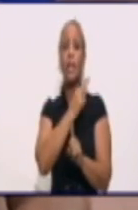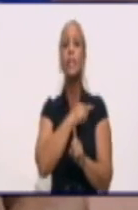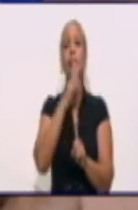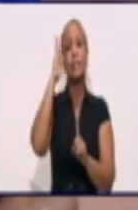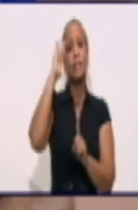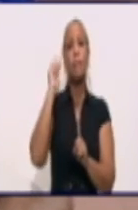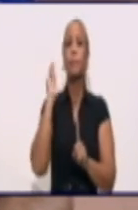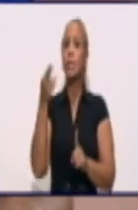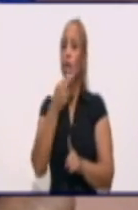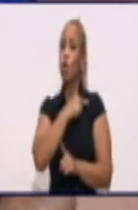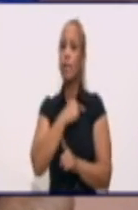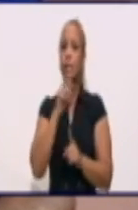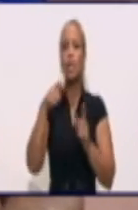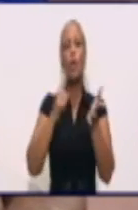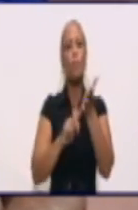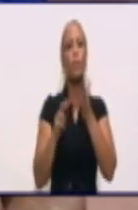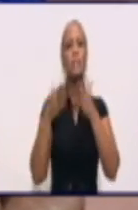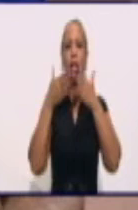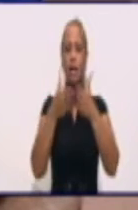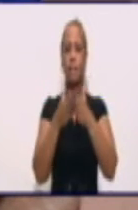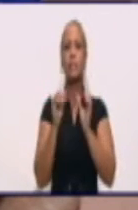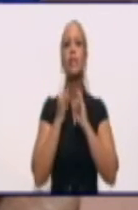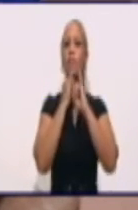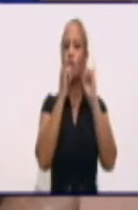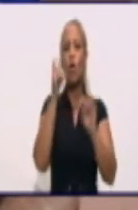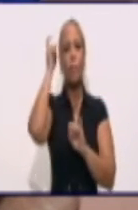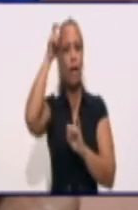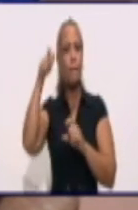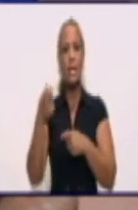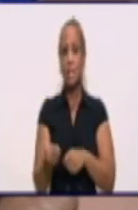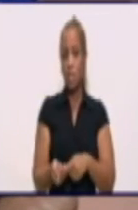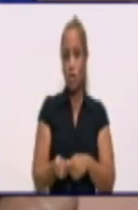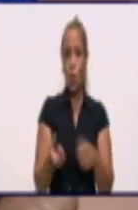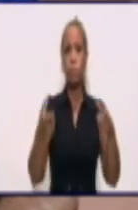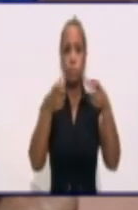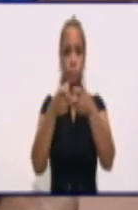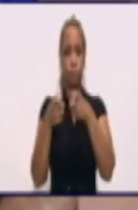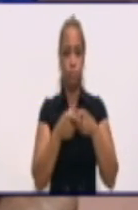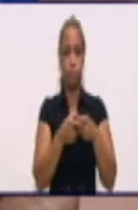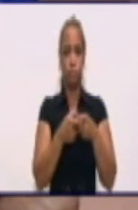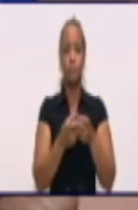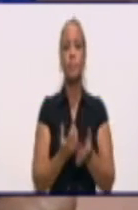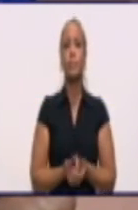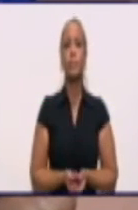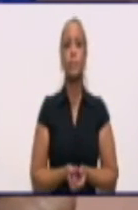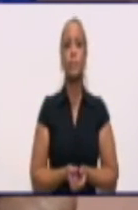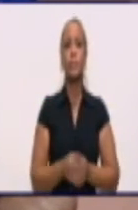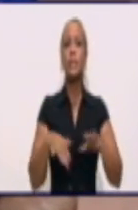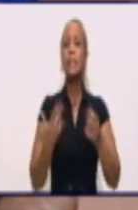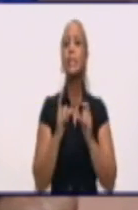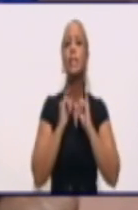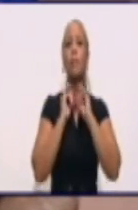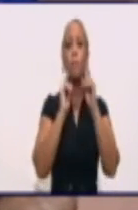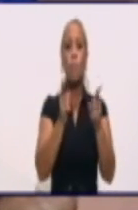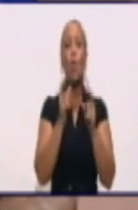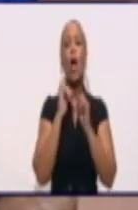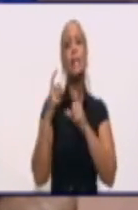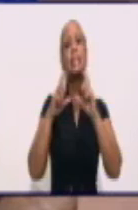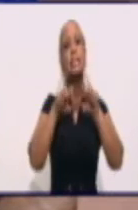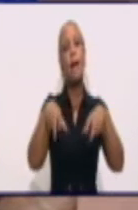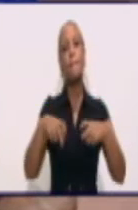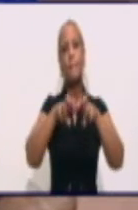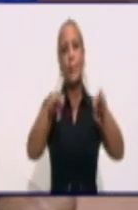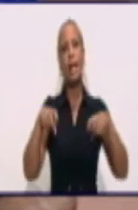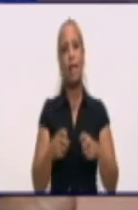Interior en Granma. Se le informa a los campesinos asociados a la CSS Vicente Quesada, que se convoca para la asamblea de afiliados el